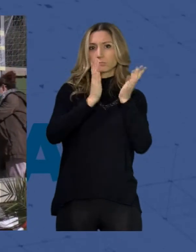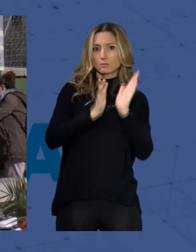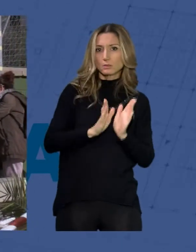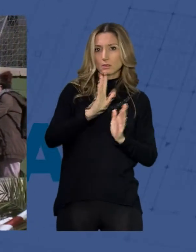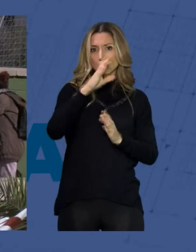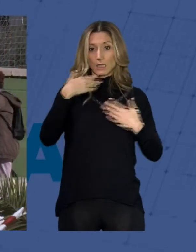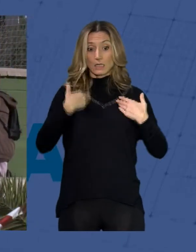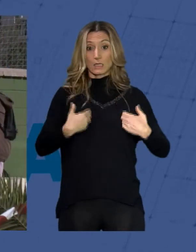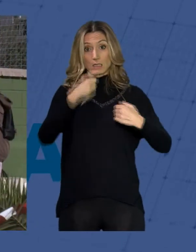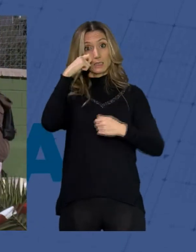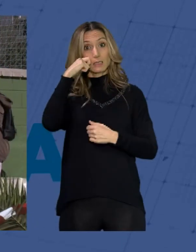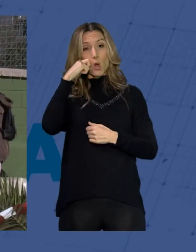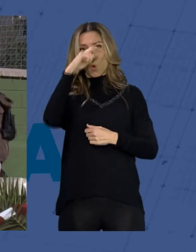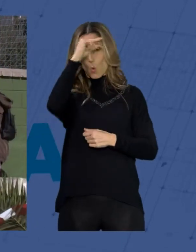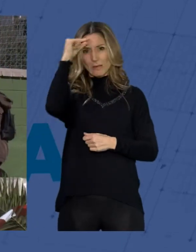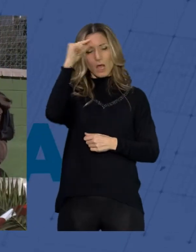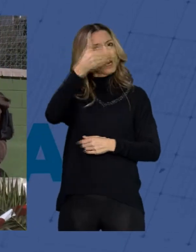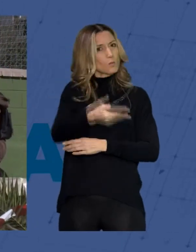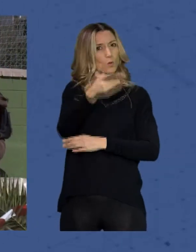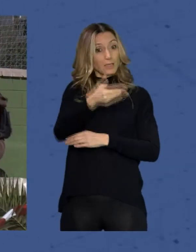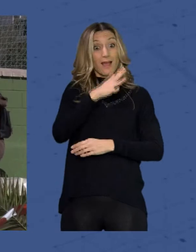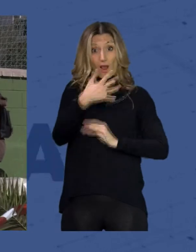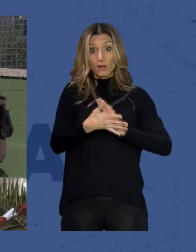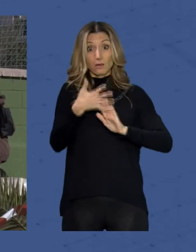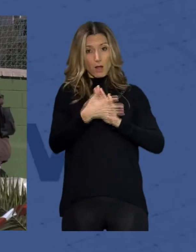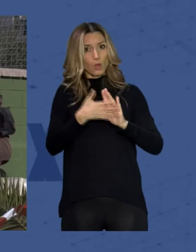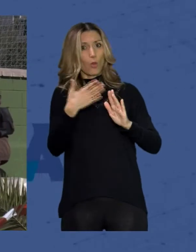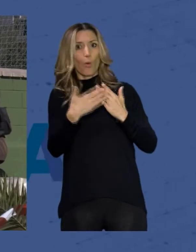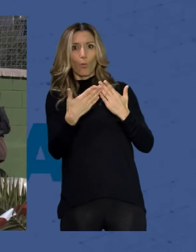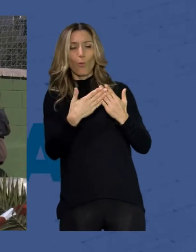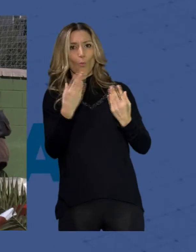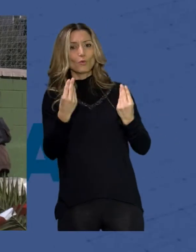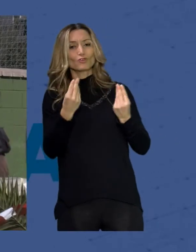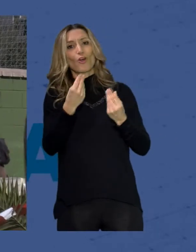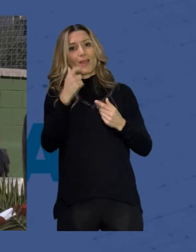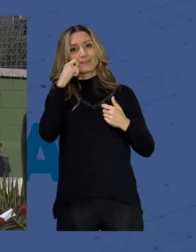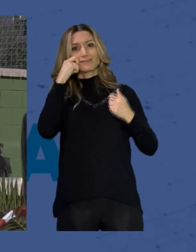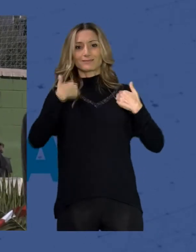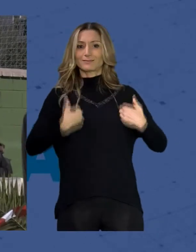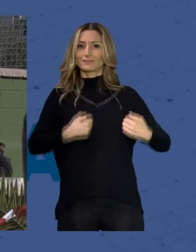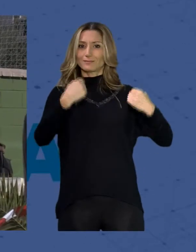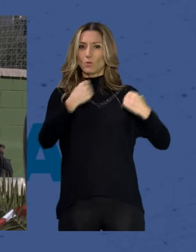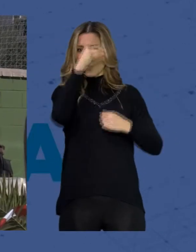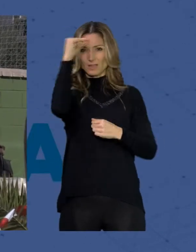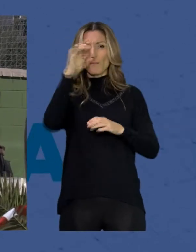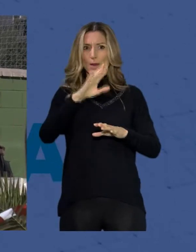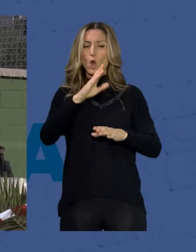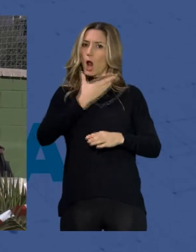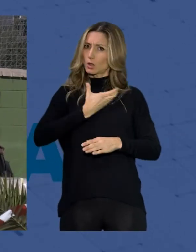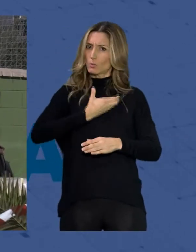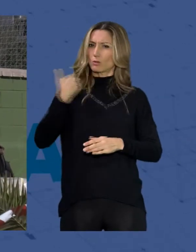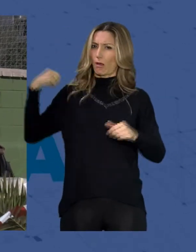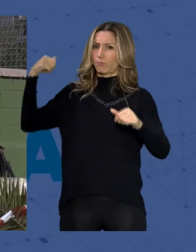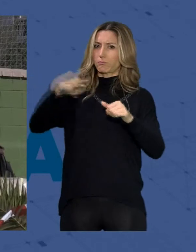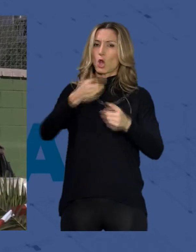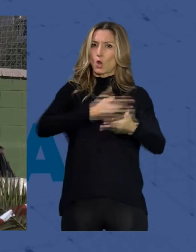creemos que es importantísimo. Ahora se está hablando muchísimo de la salud mental pero el Ayuntamiento lleva mucho tiempo colaborando con el Consejo con un Consejo que